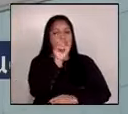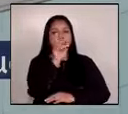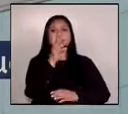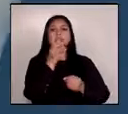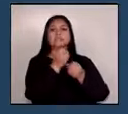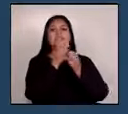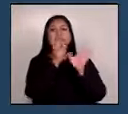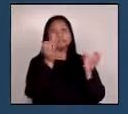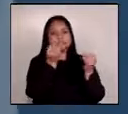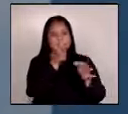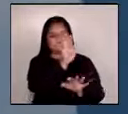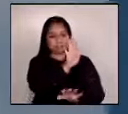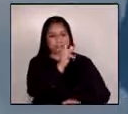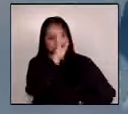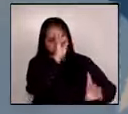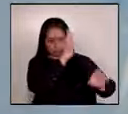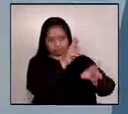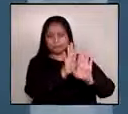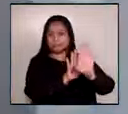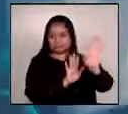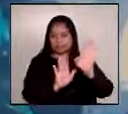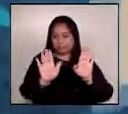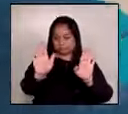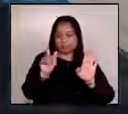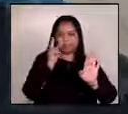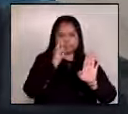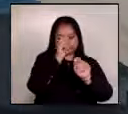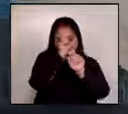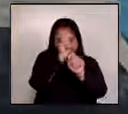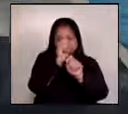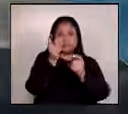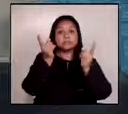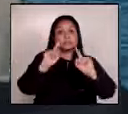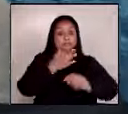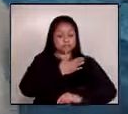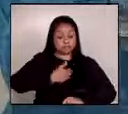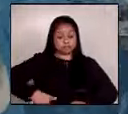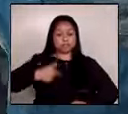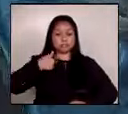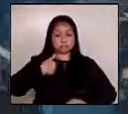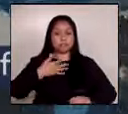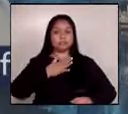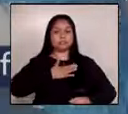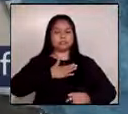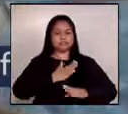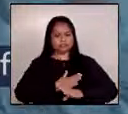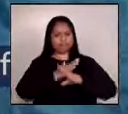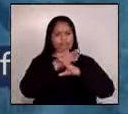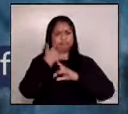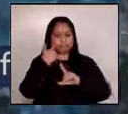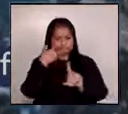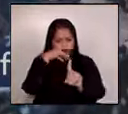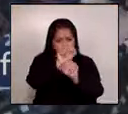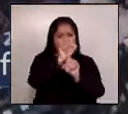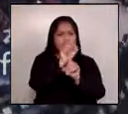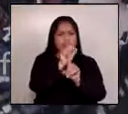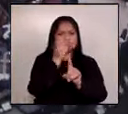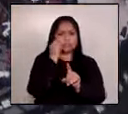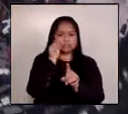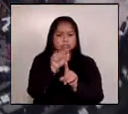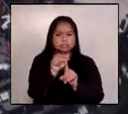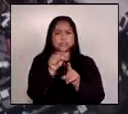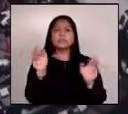de cuentas sin embargo del lado del ejecutivo podemos garantizar que una vez identificado un patrón de corrupción